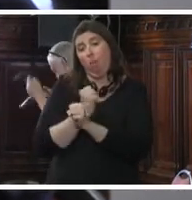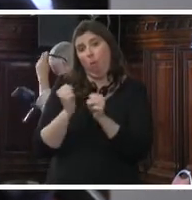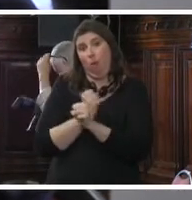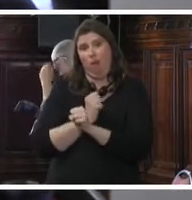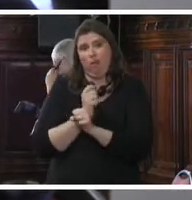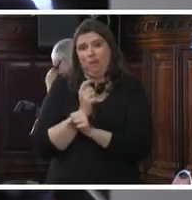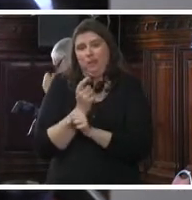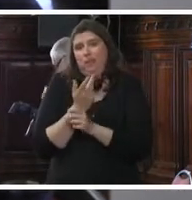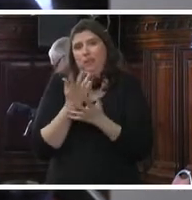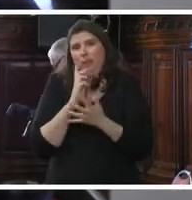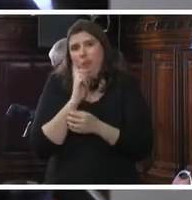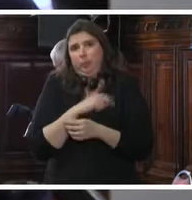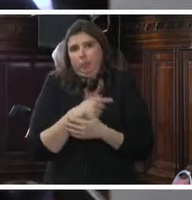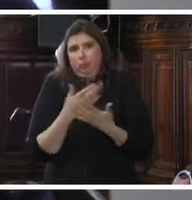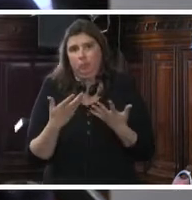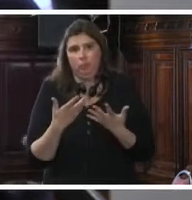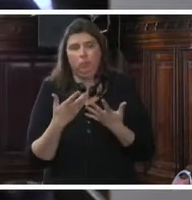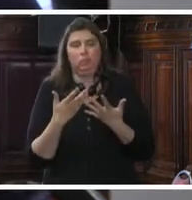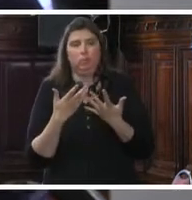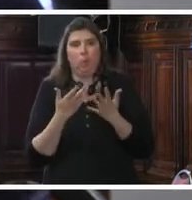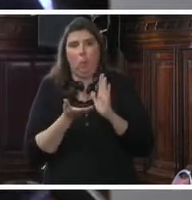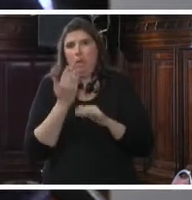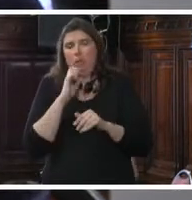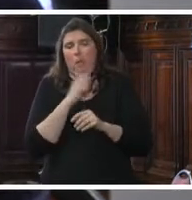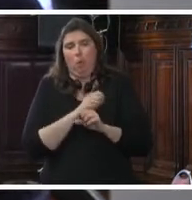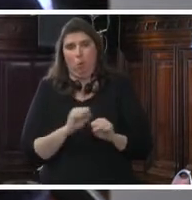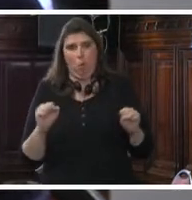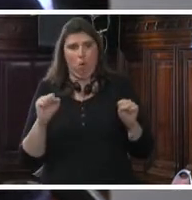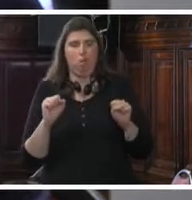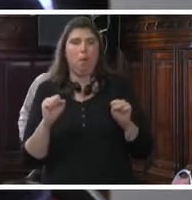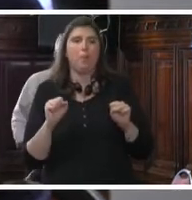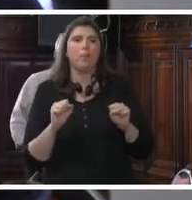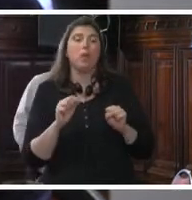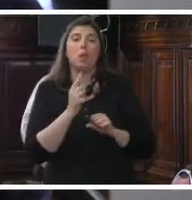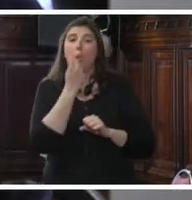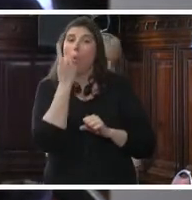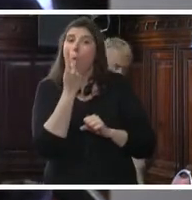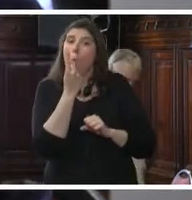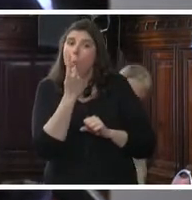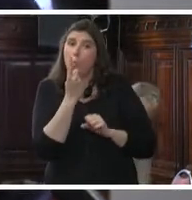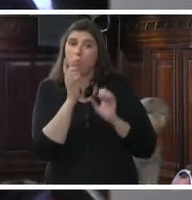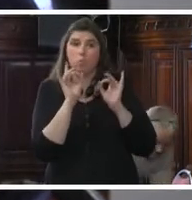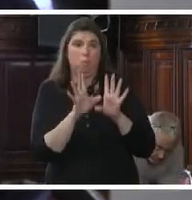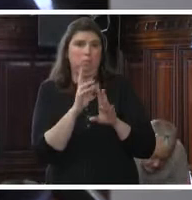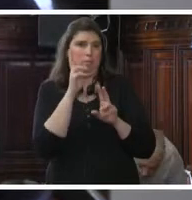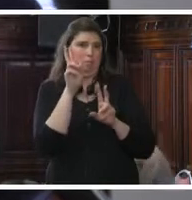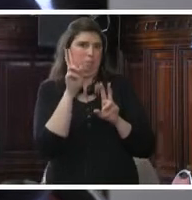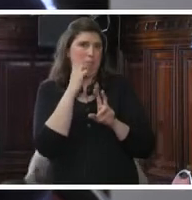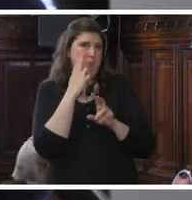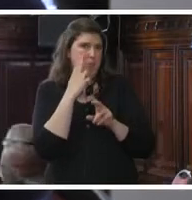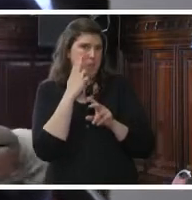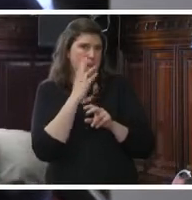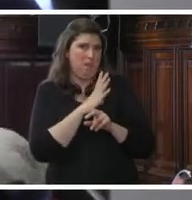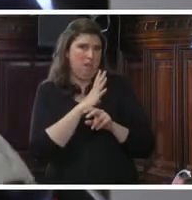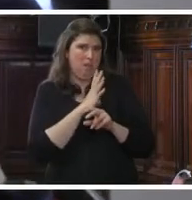posible. Por supuesto que eso es uno solamente de los problemas tan complejos que tiene el